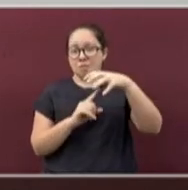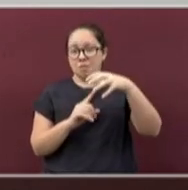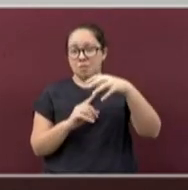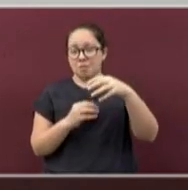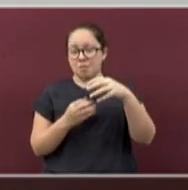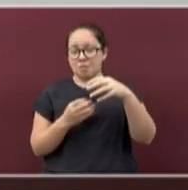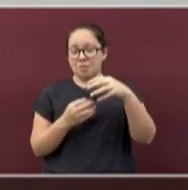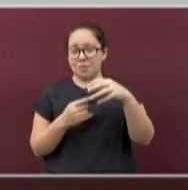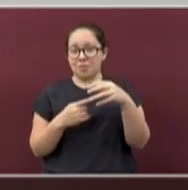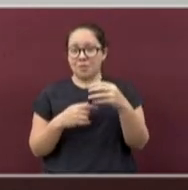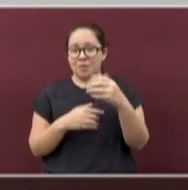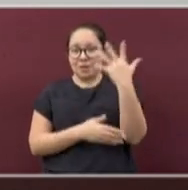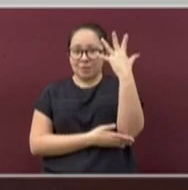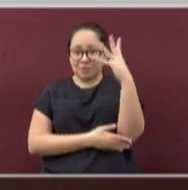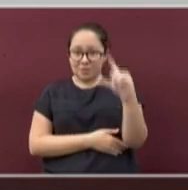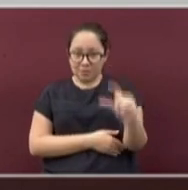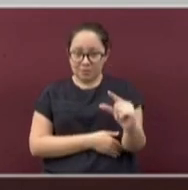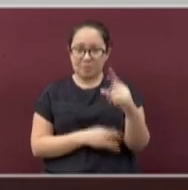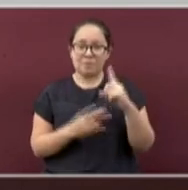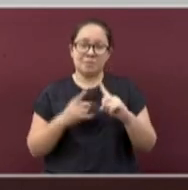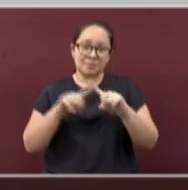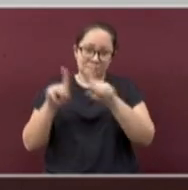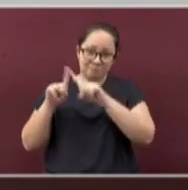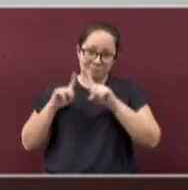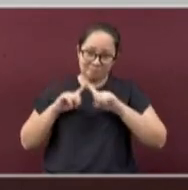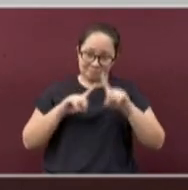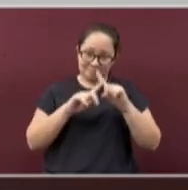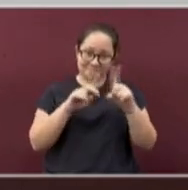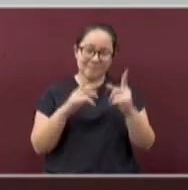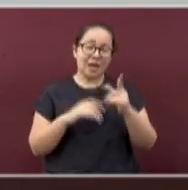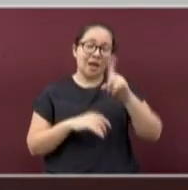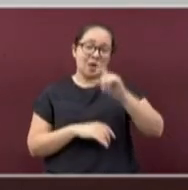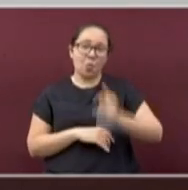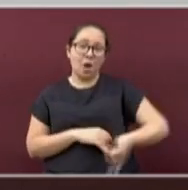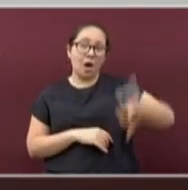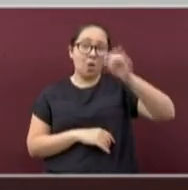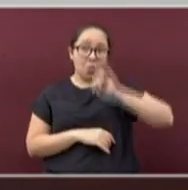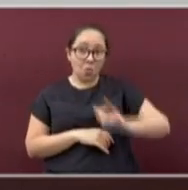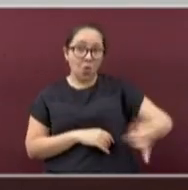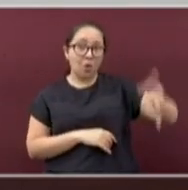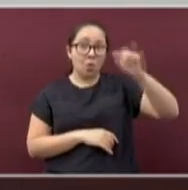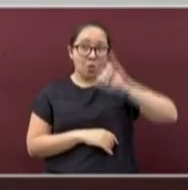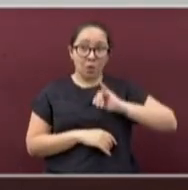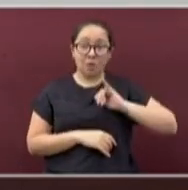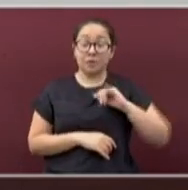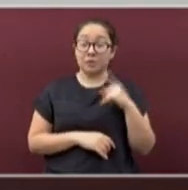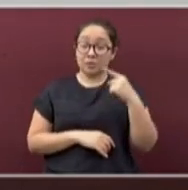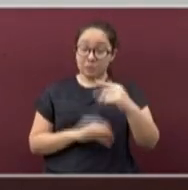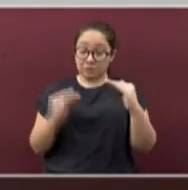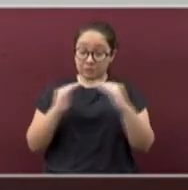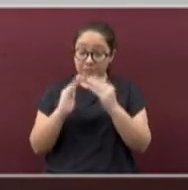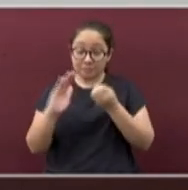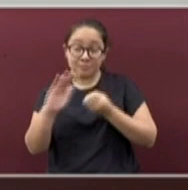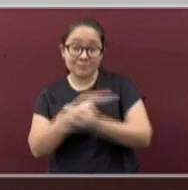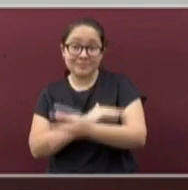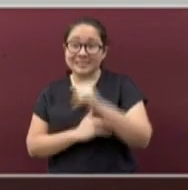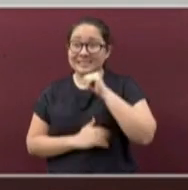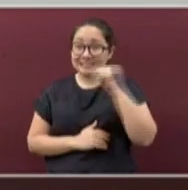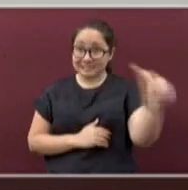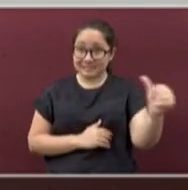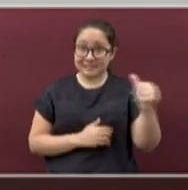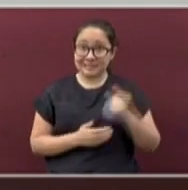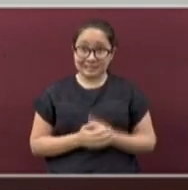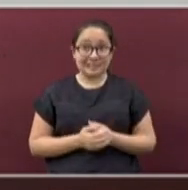olvide beber abundantes líquidos, de preferencia agua. Evite salir de casa si tiene